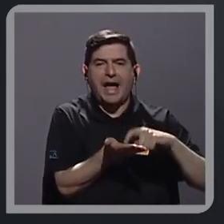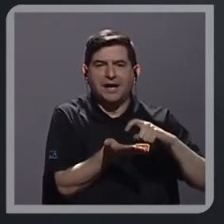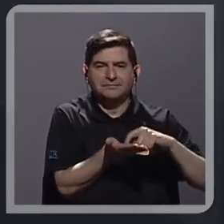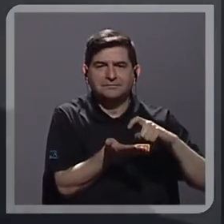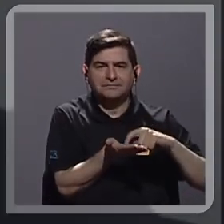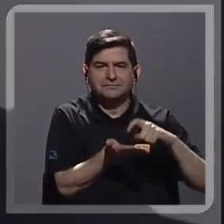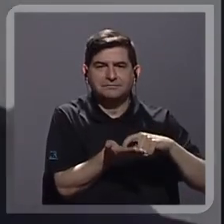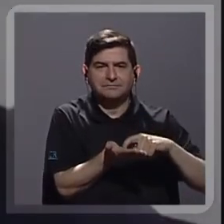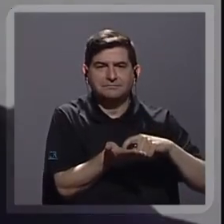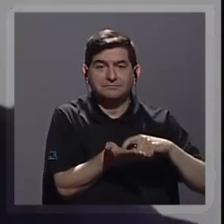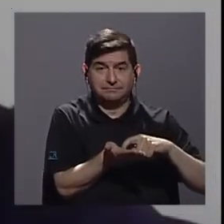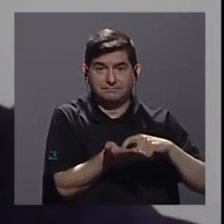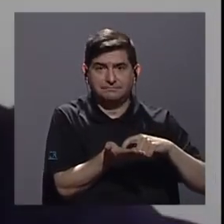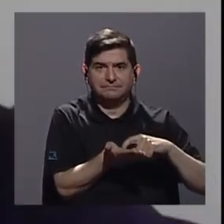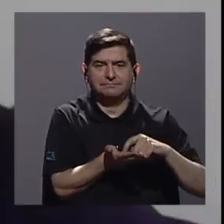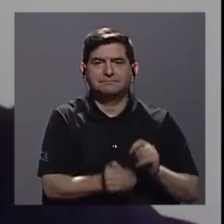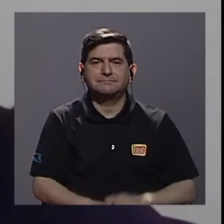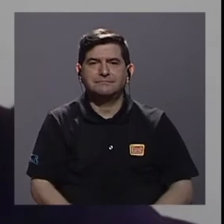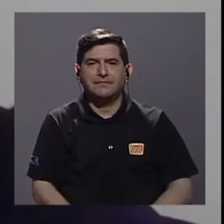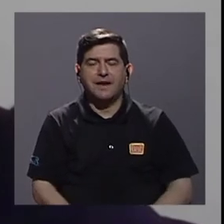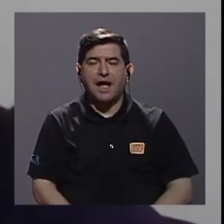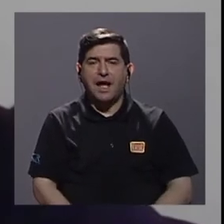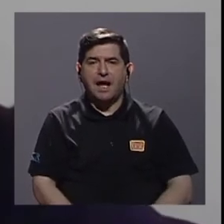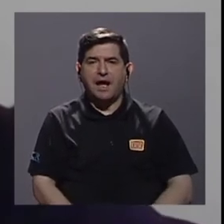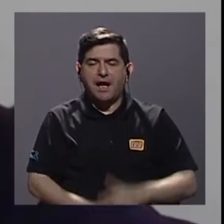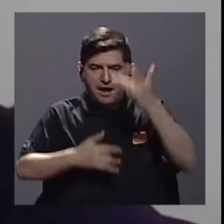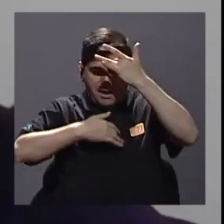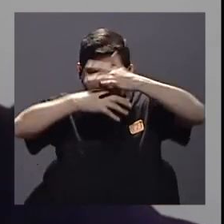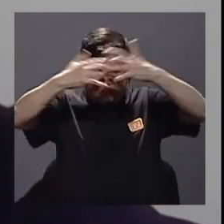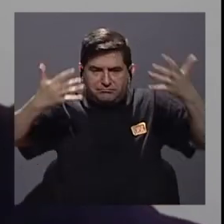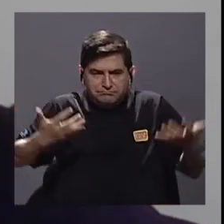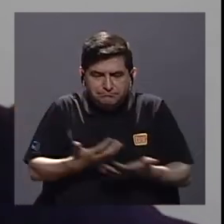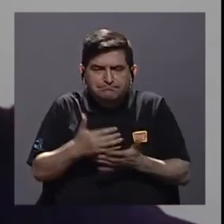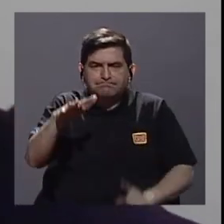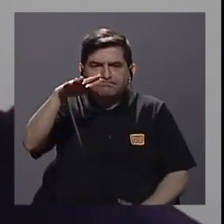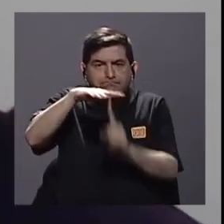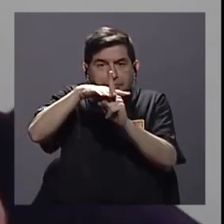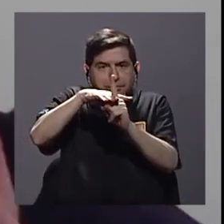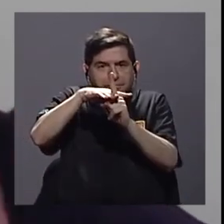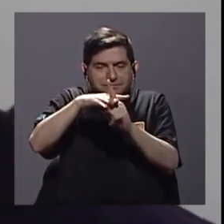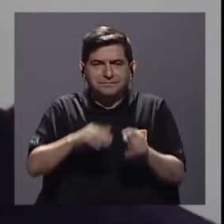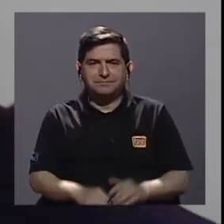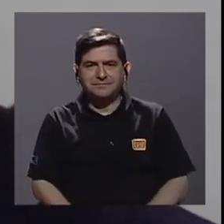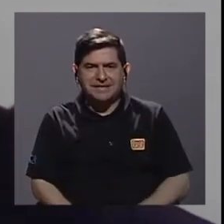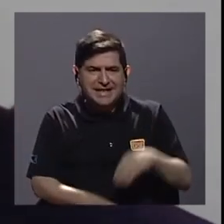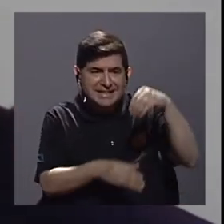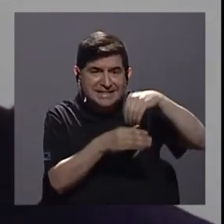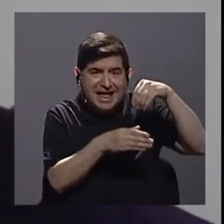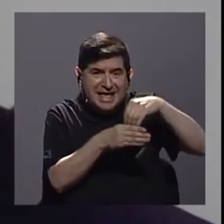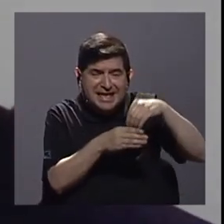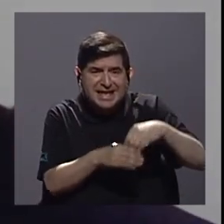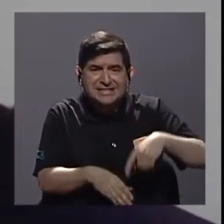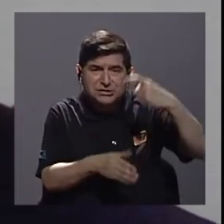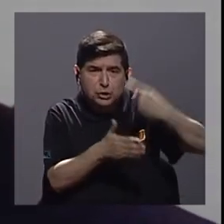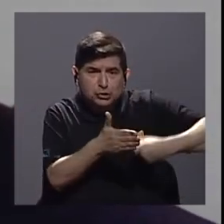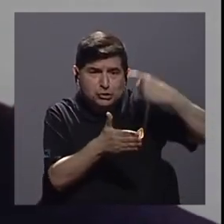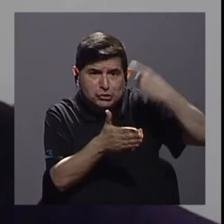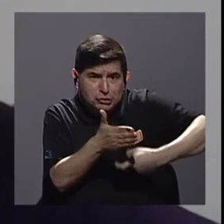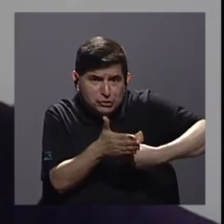¿verdad?, cuando viene la pandemia, básicamente, de los ingresos tributarios